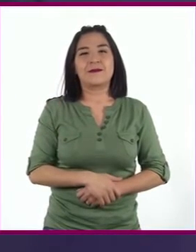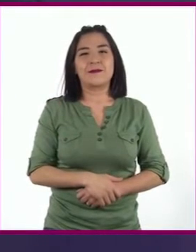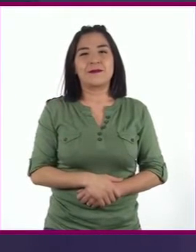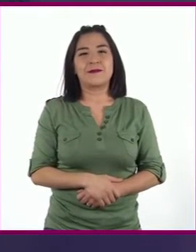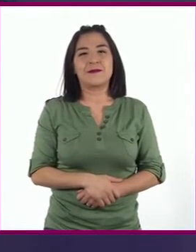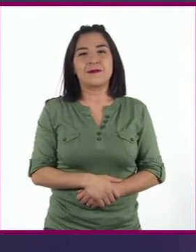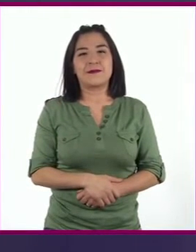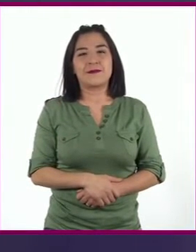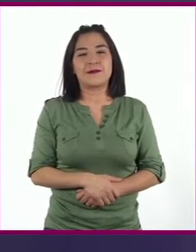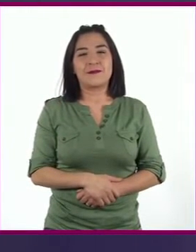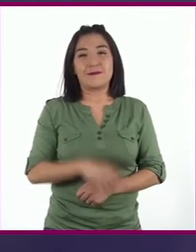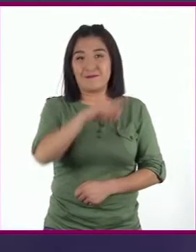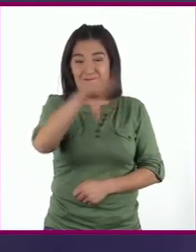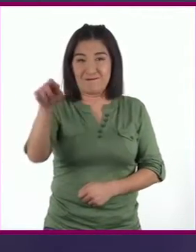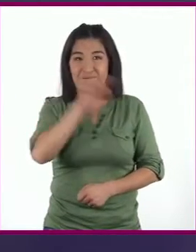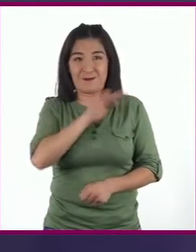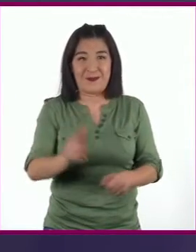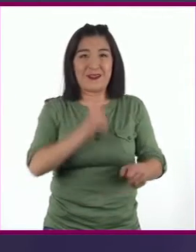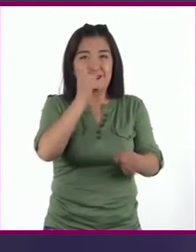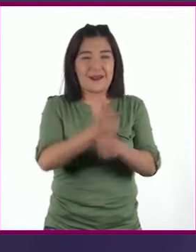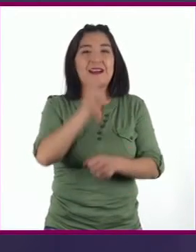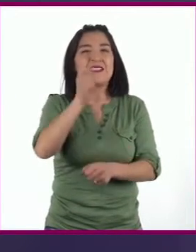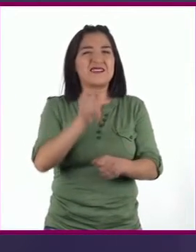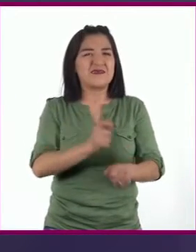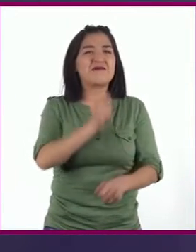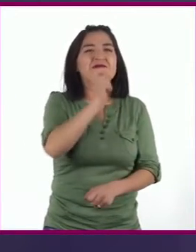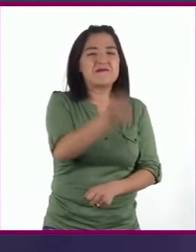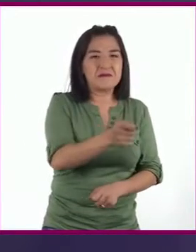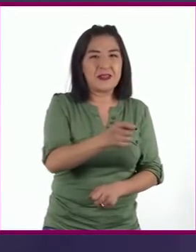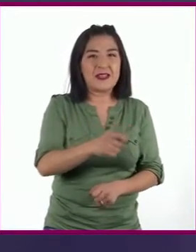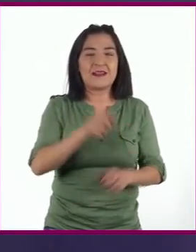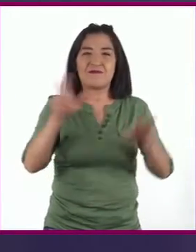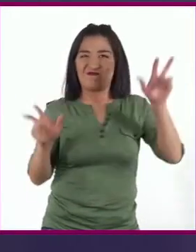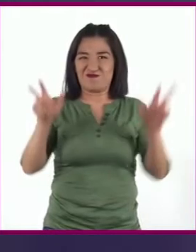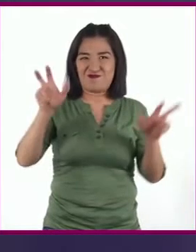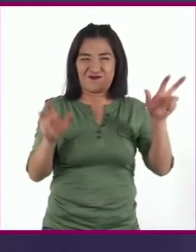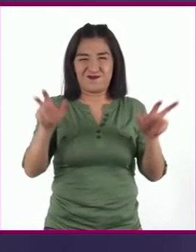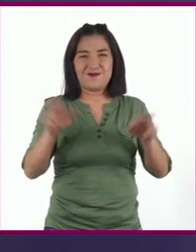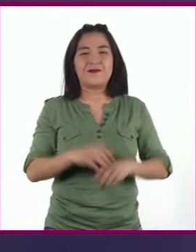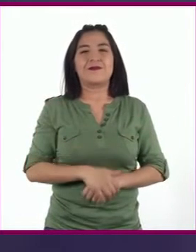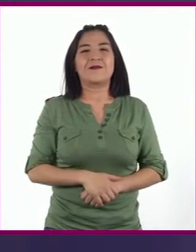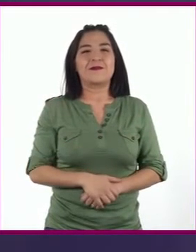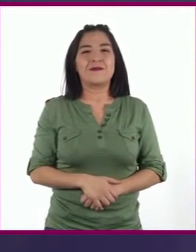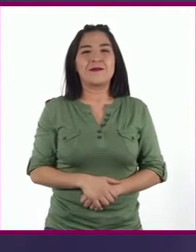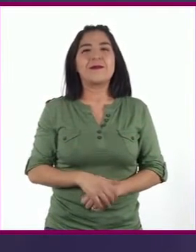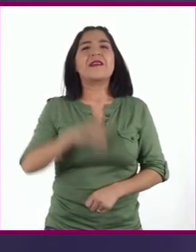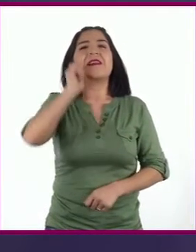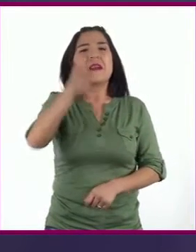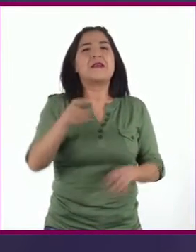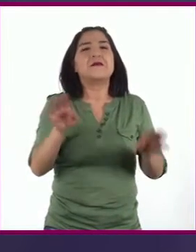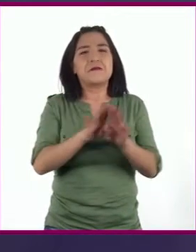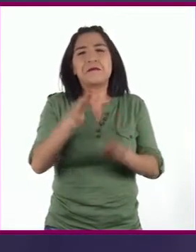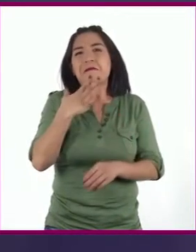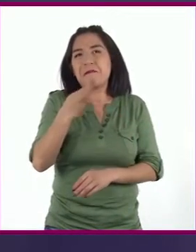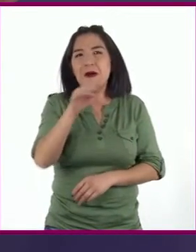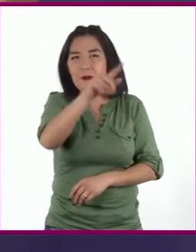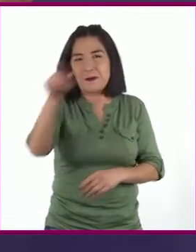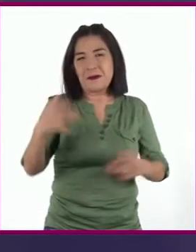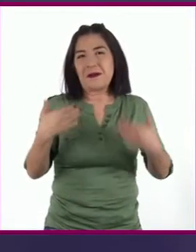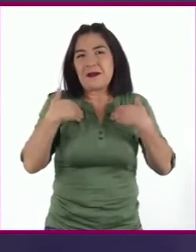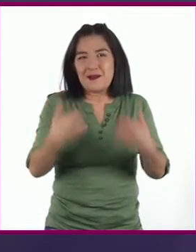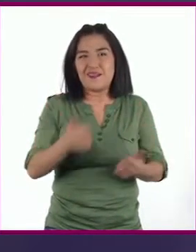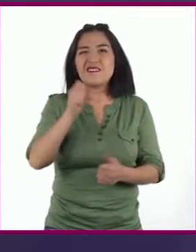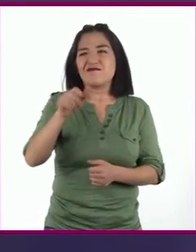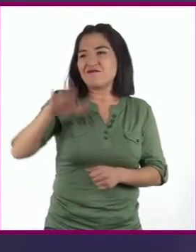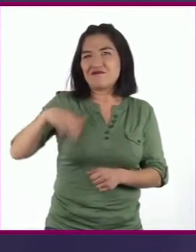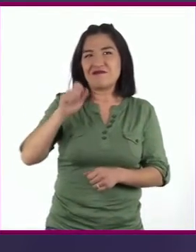¿Pudieron identificar la definición de escarabajo? ¿Qué tan sencillo fue entender lo que ahí